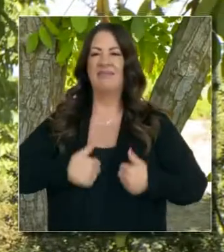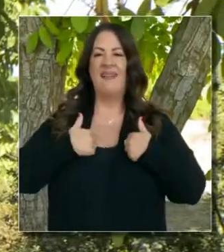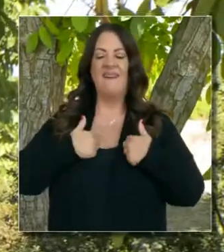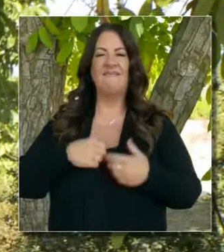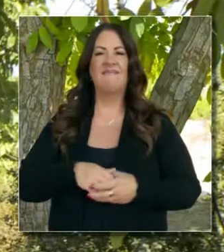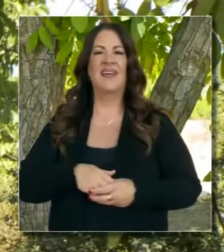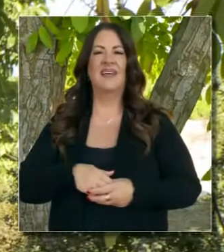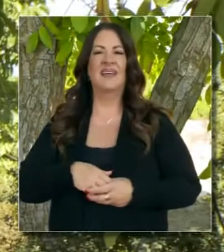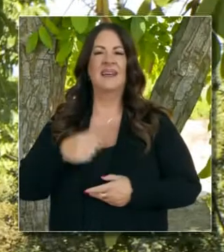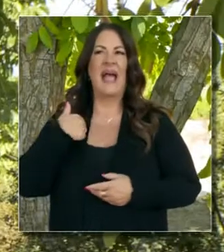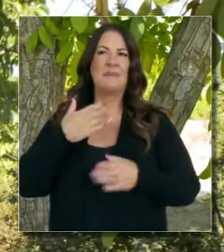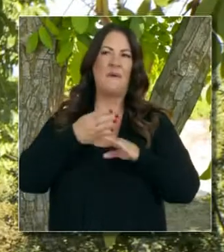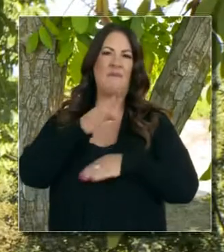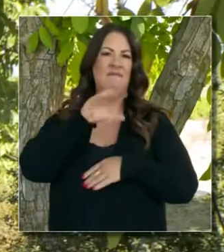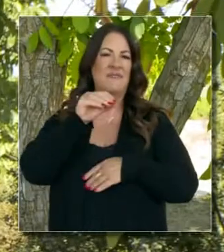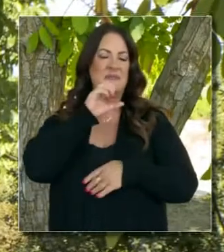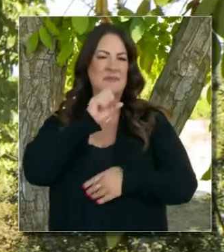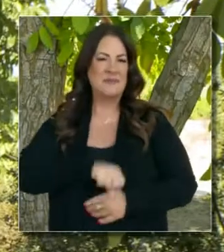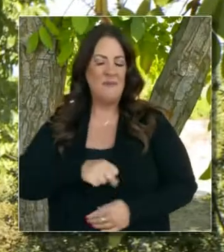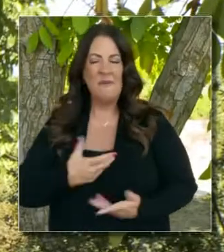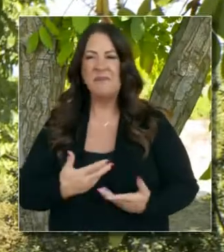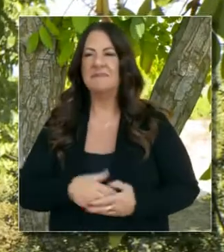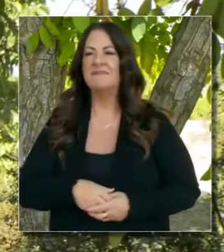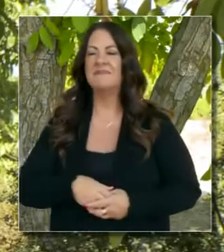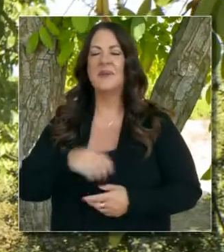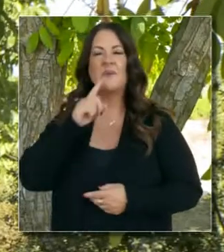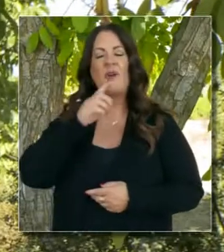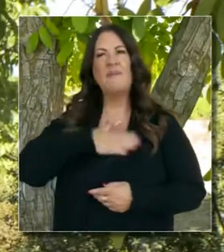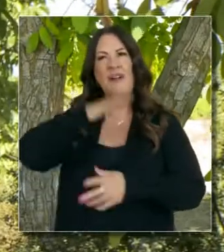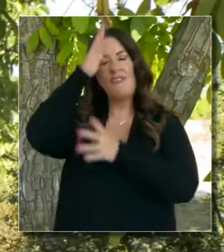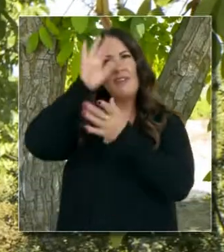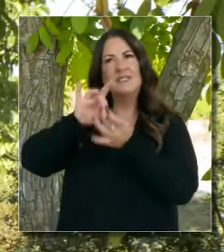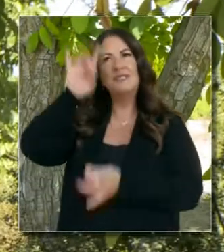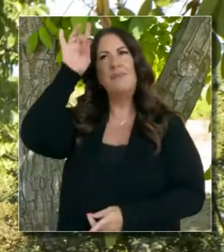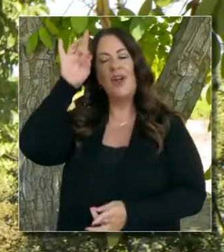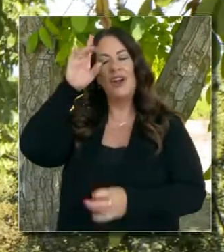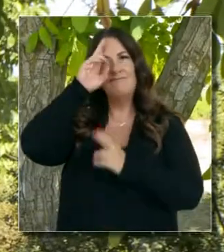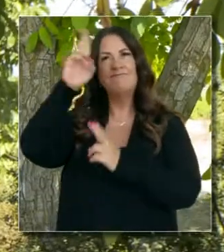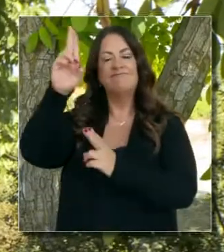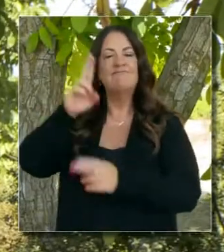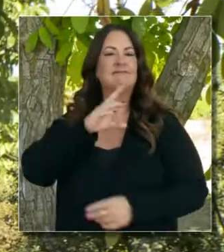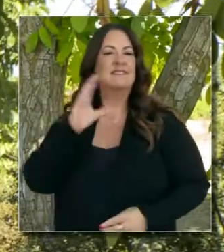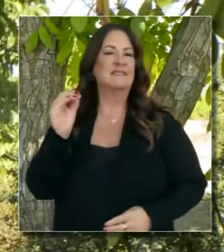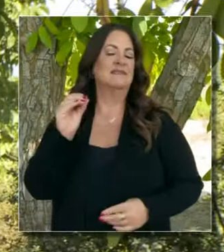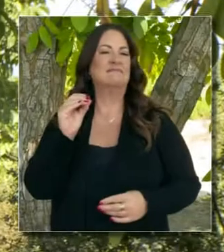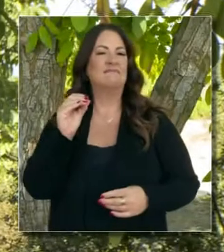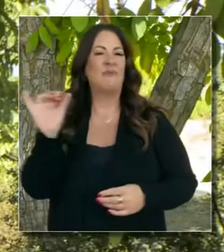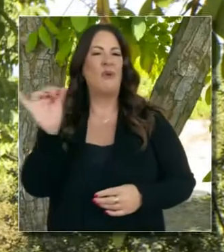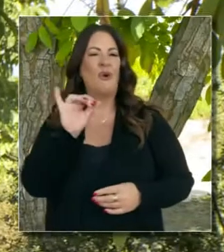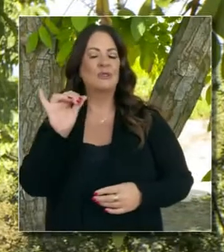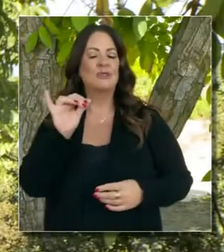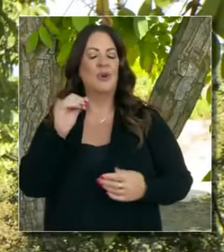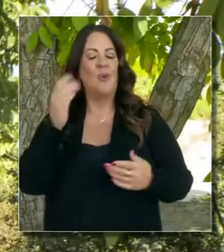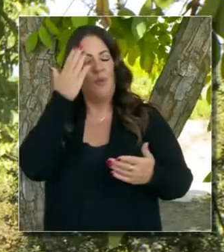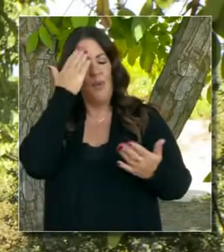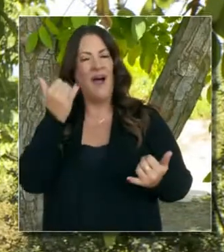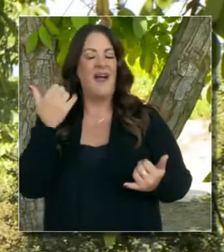afectado mi forma de ser en mis 50 y tantos años. Y en el espíritu de él y en